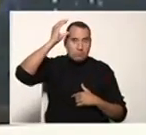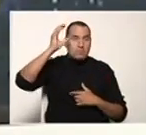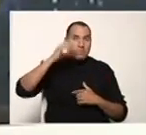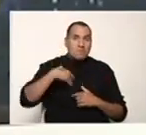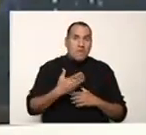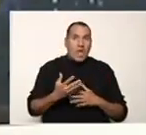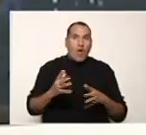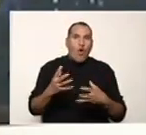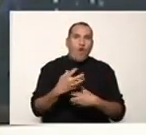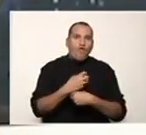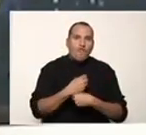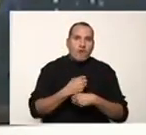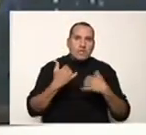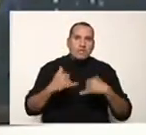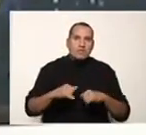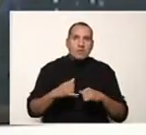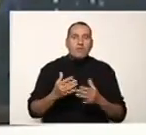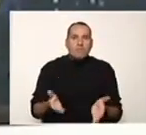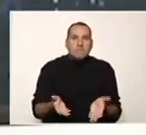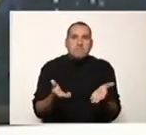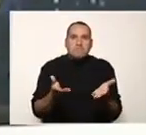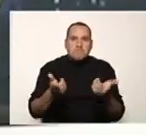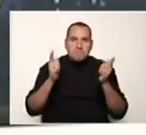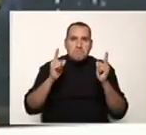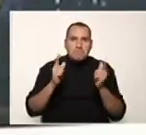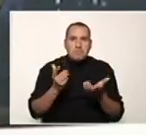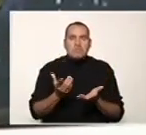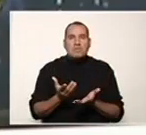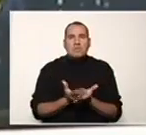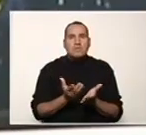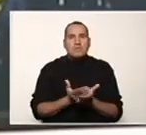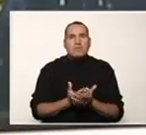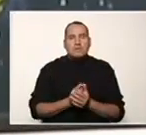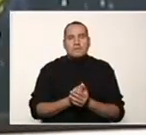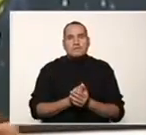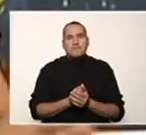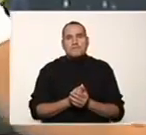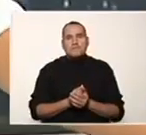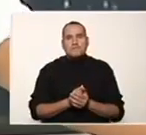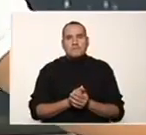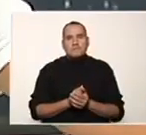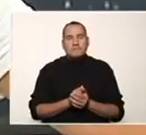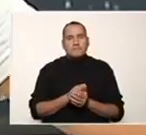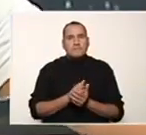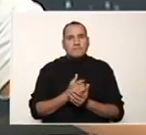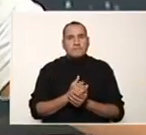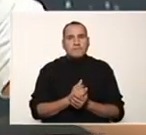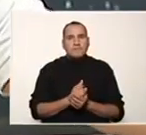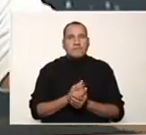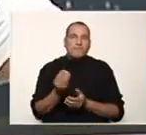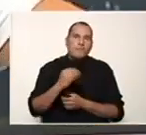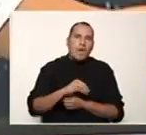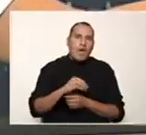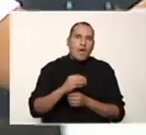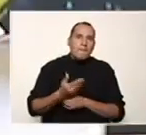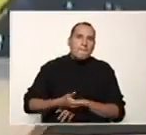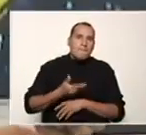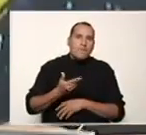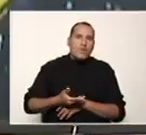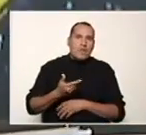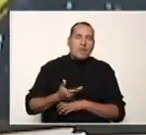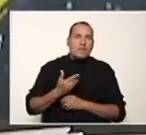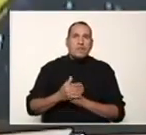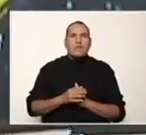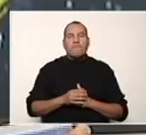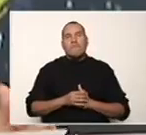desarrollar este tipo de operaciones. Hay algo importante que debemos acotar para finalizar, César,